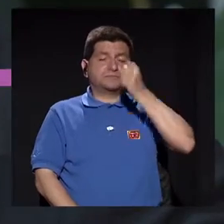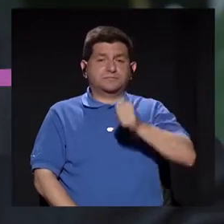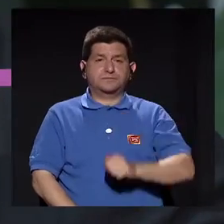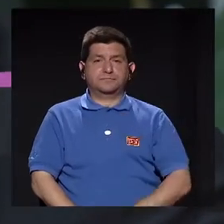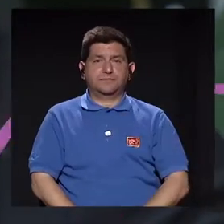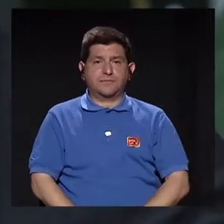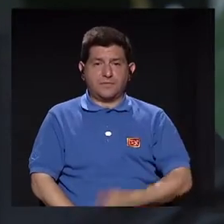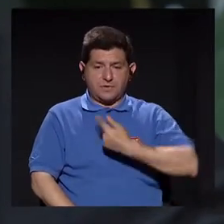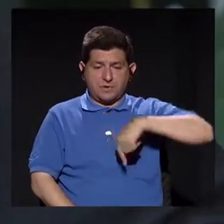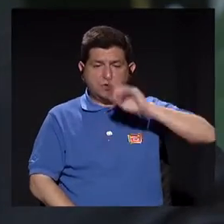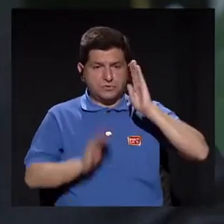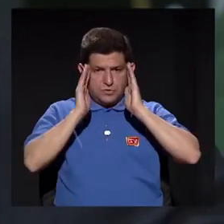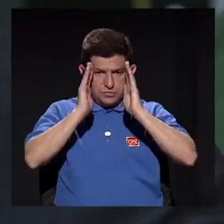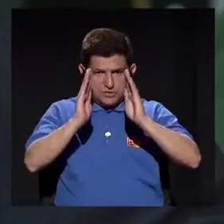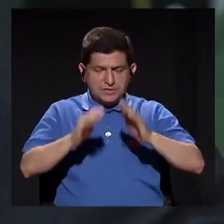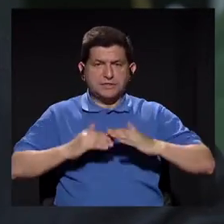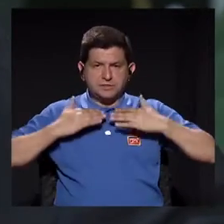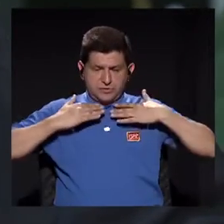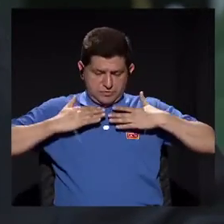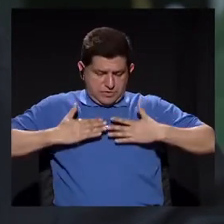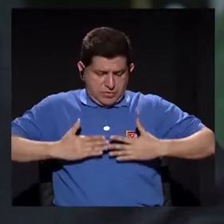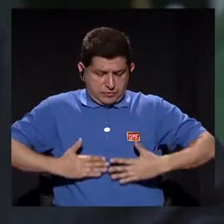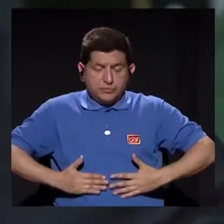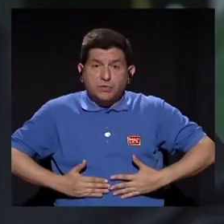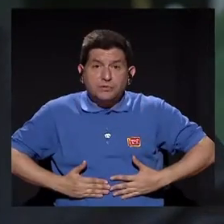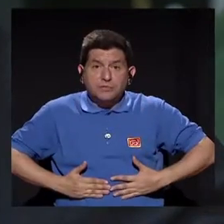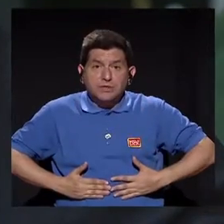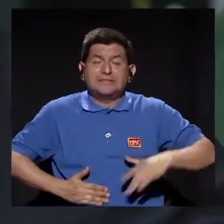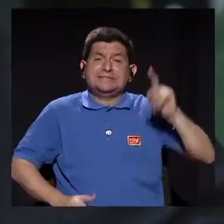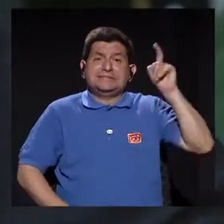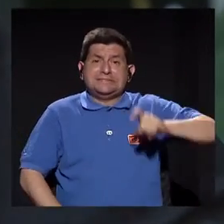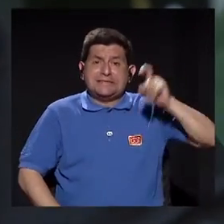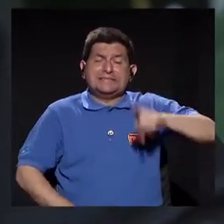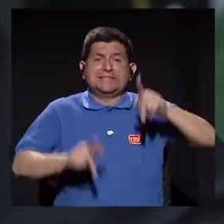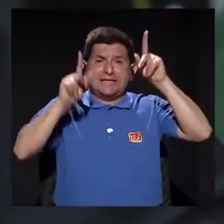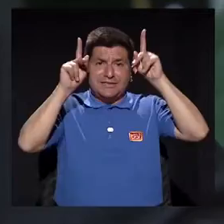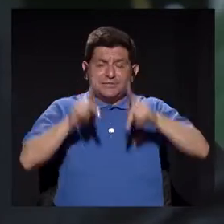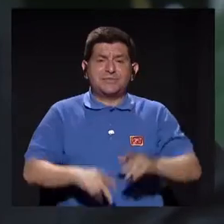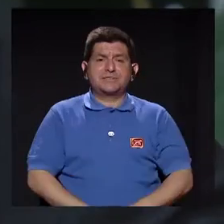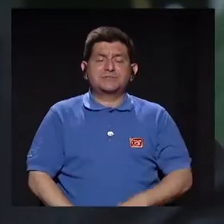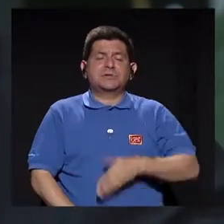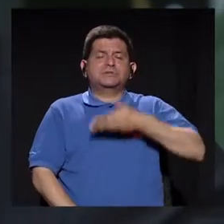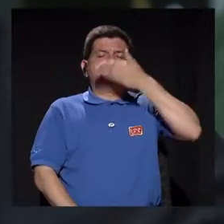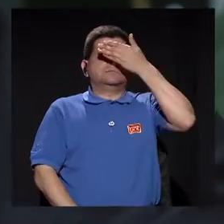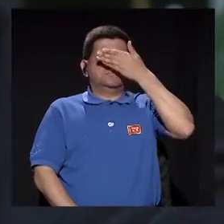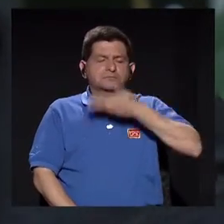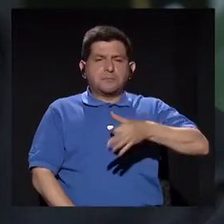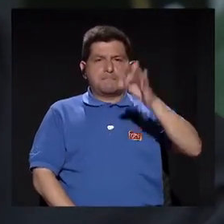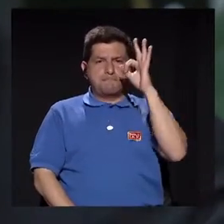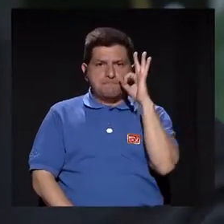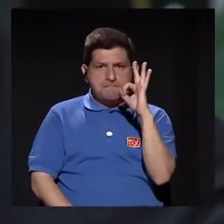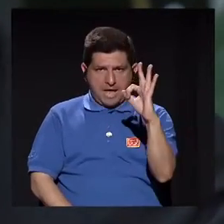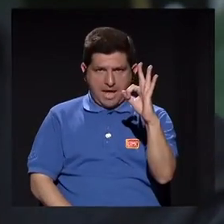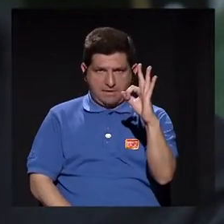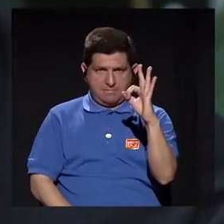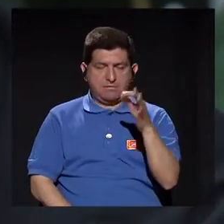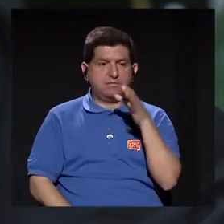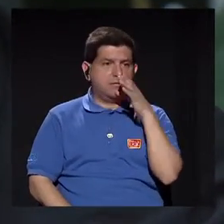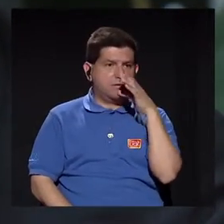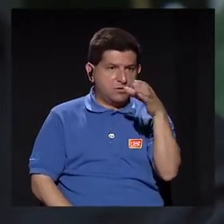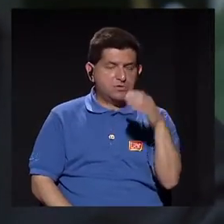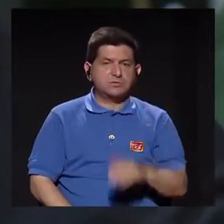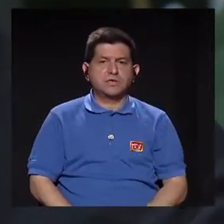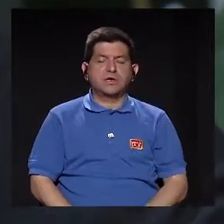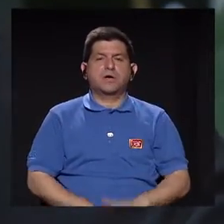Cuando vamos a abordar una cavidad abdominal, es necesario que el paciente ventile y respire muy bien. Entonces, le